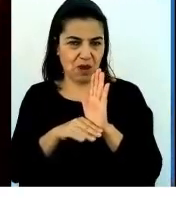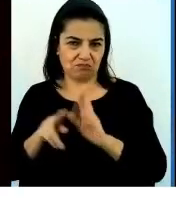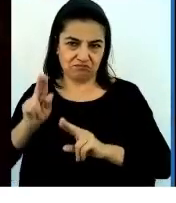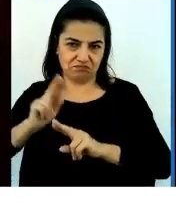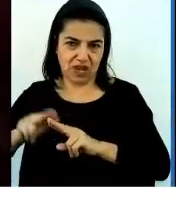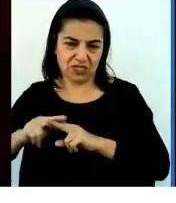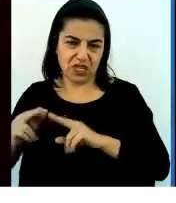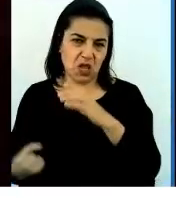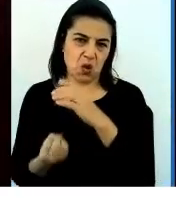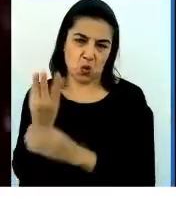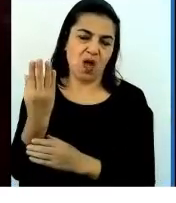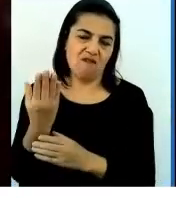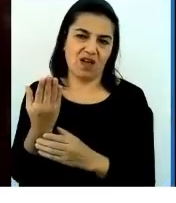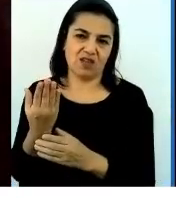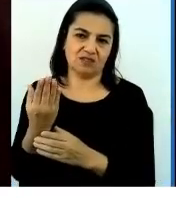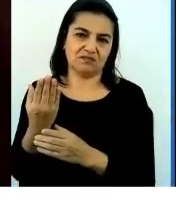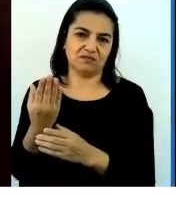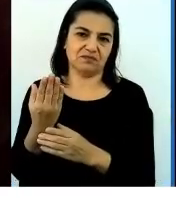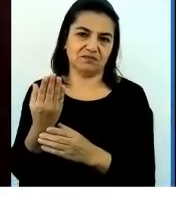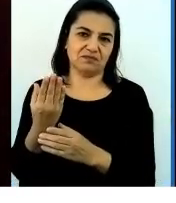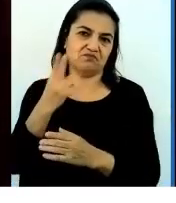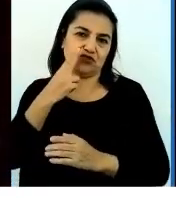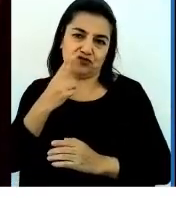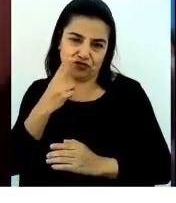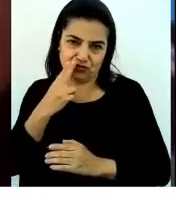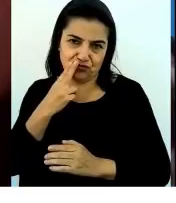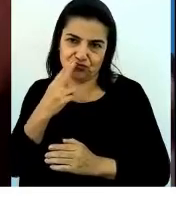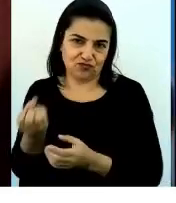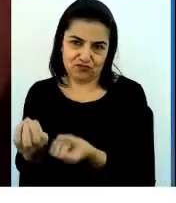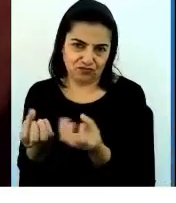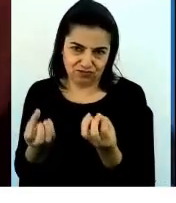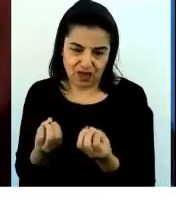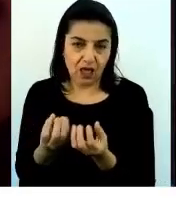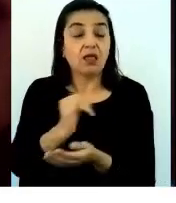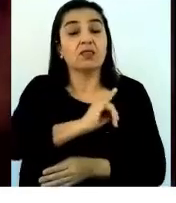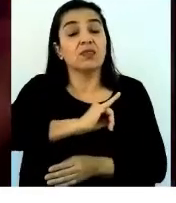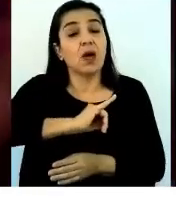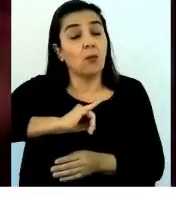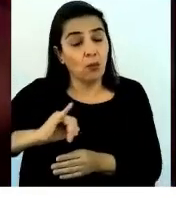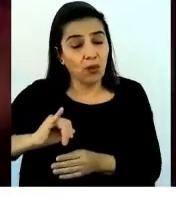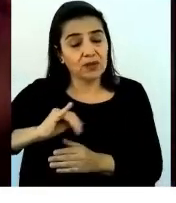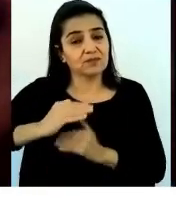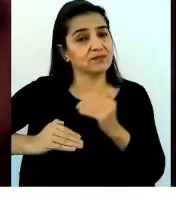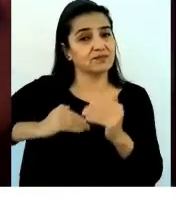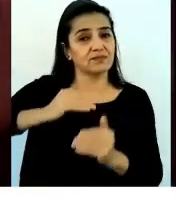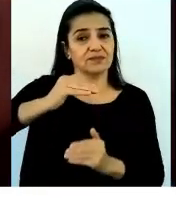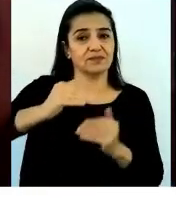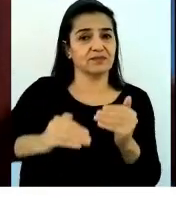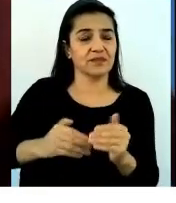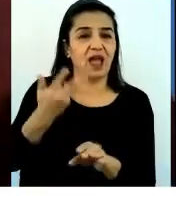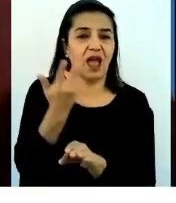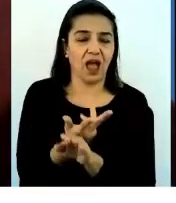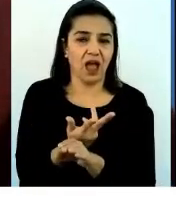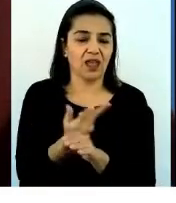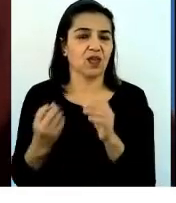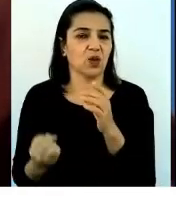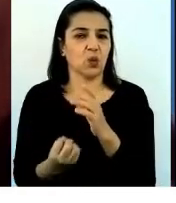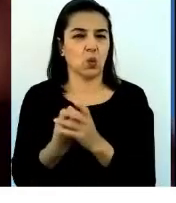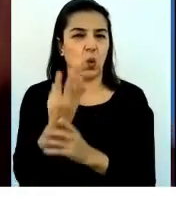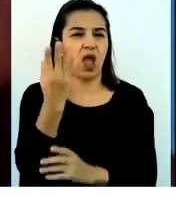nuevas variedades y todo. Pero después, cuando hemos hablado un nuevo